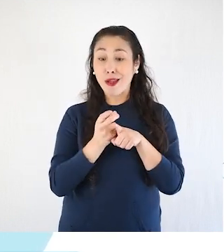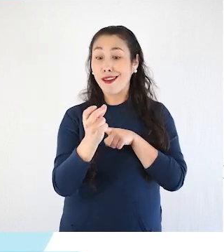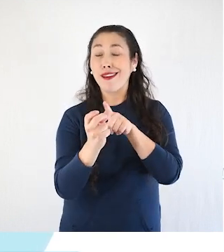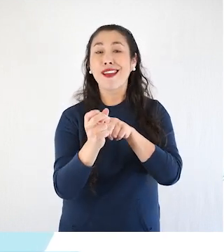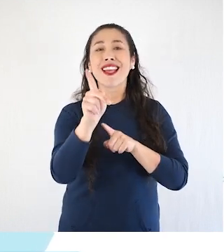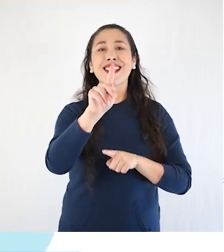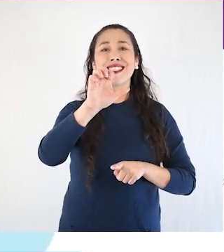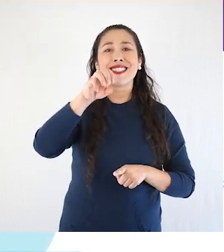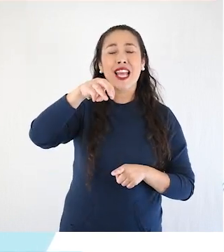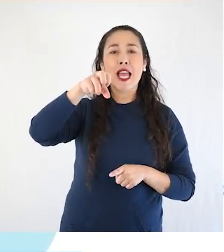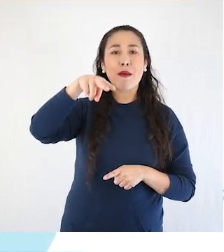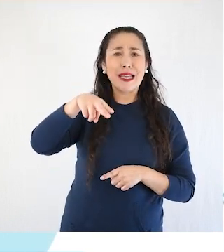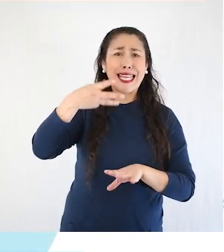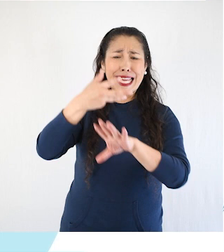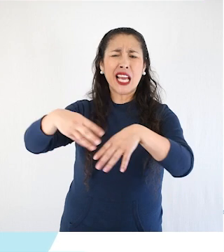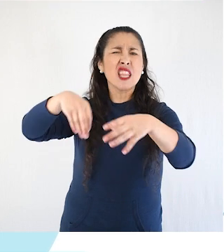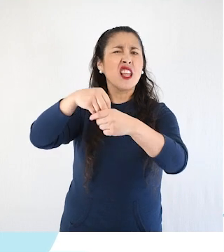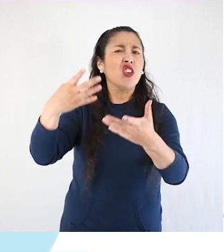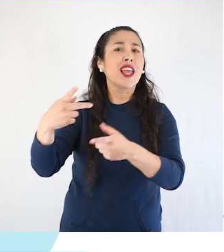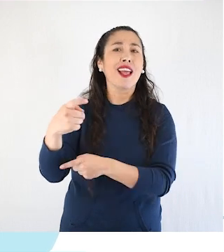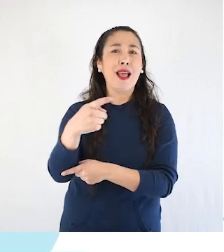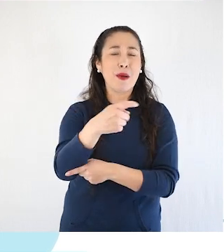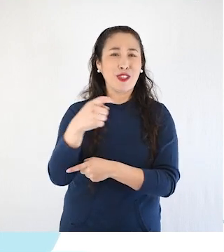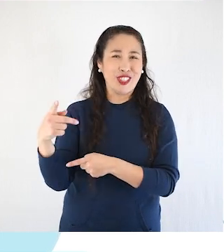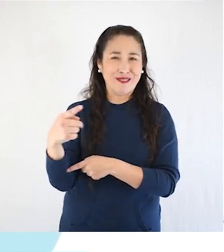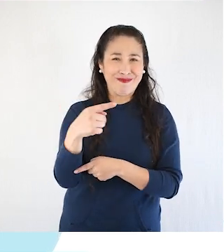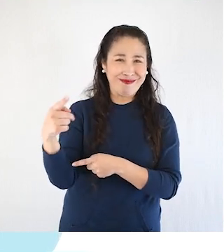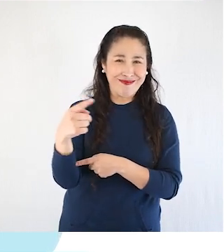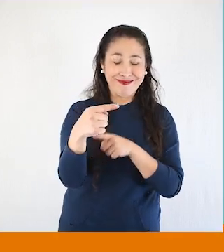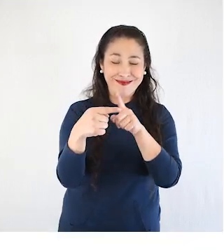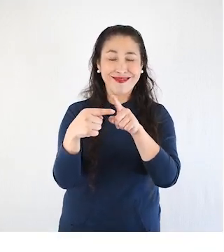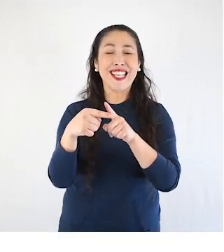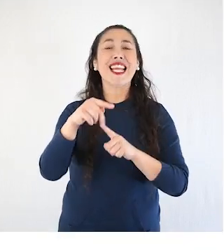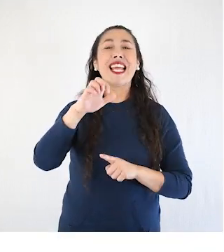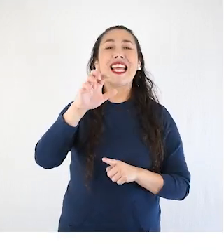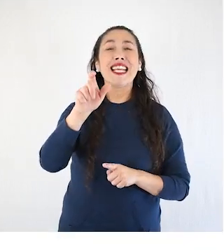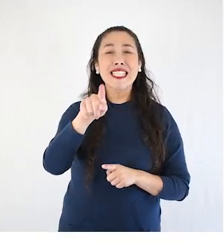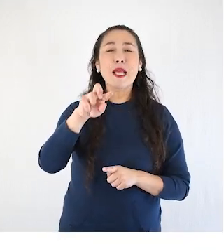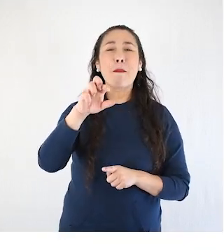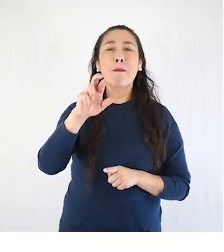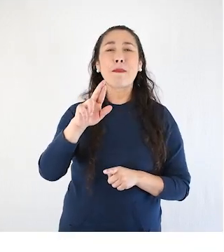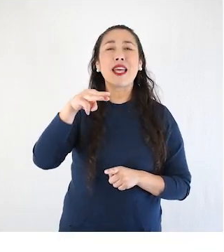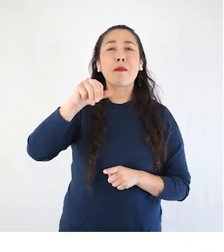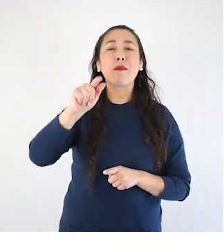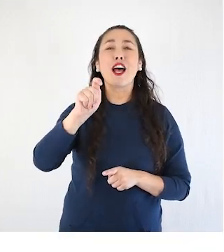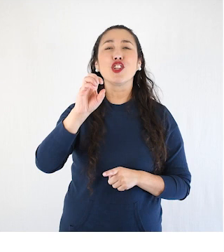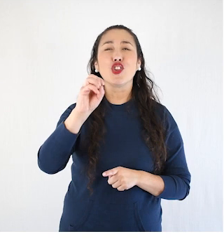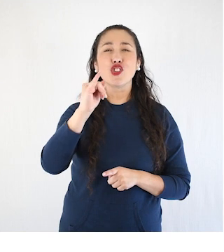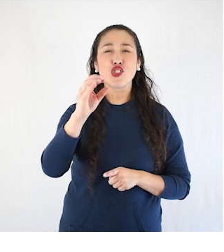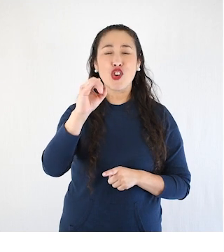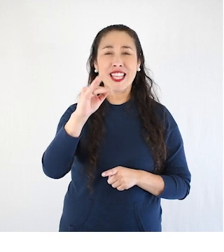líquido se llama semen y está cargado de espermatozoides o células reproductoras masculinas que a través de las relaciones sexuales